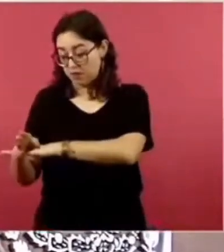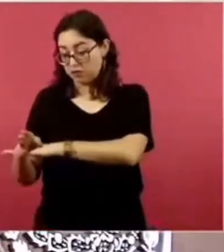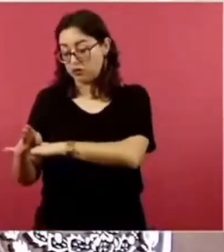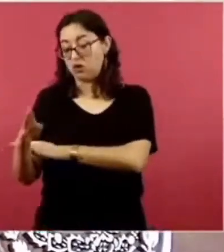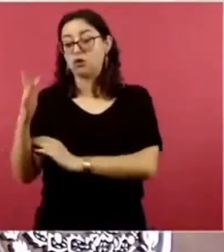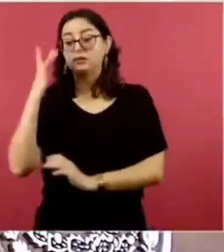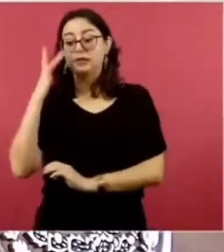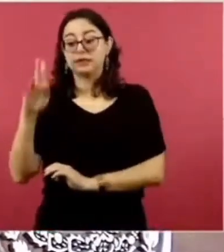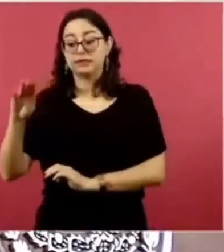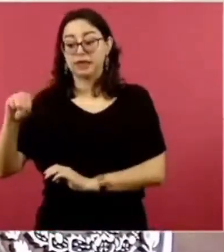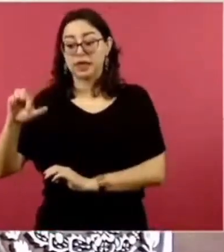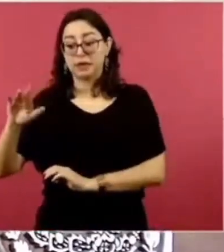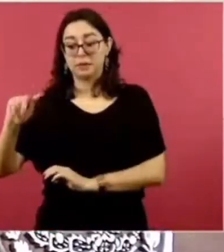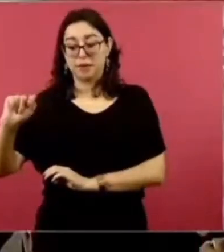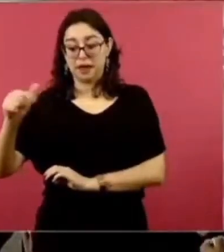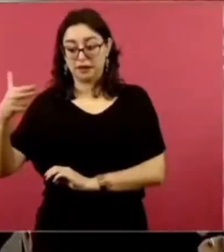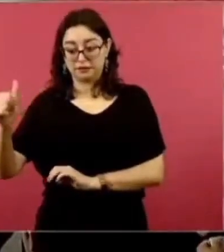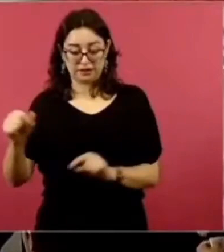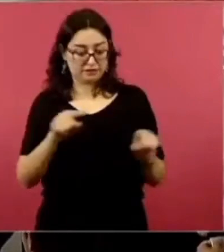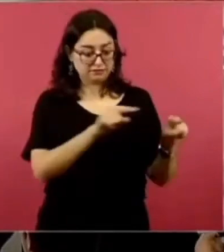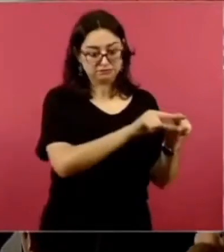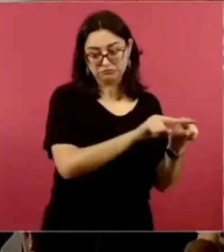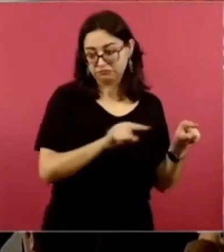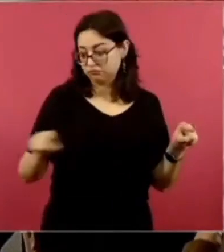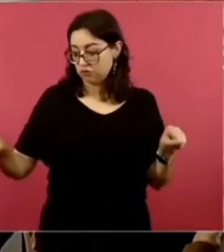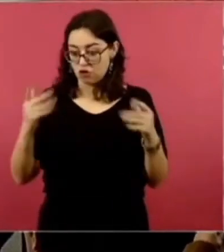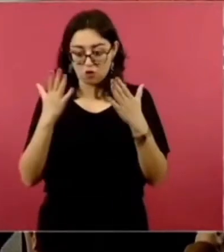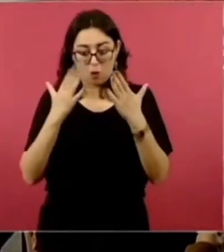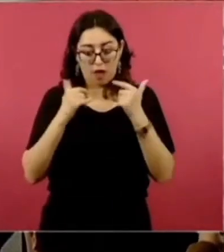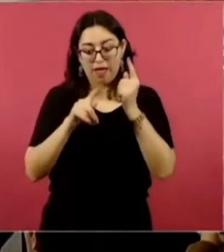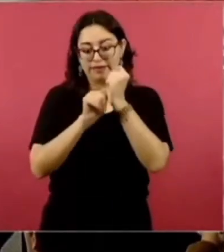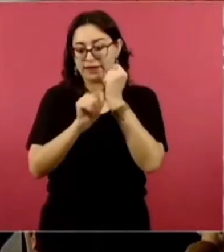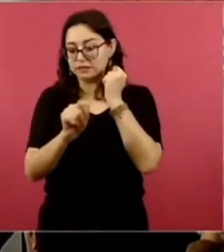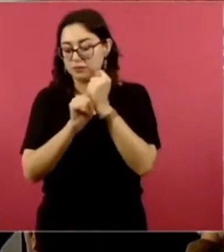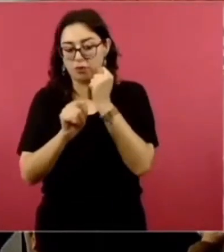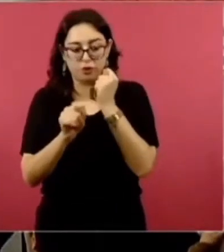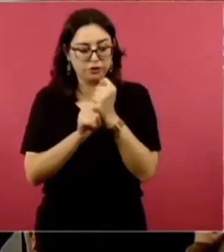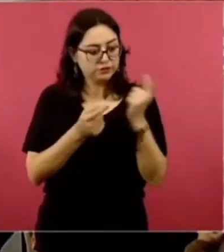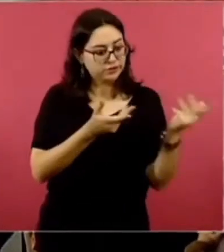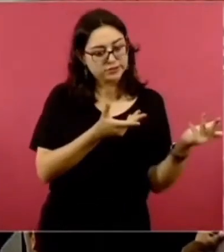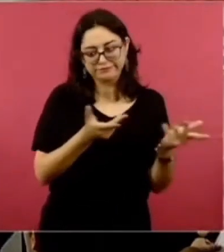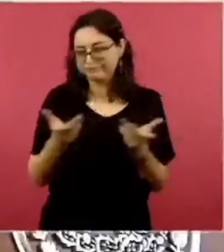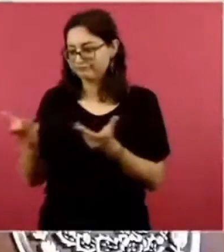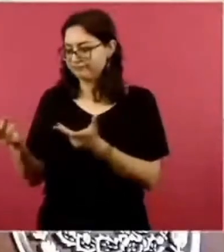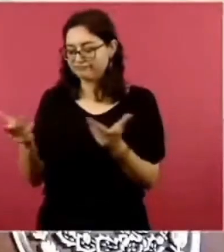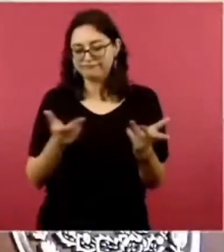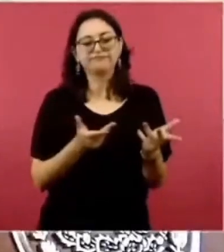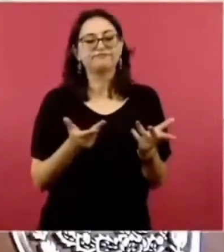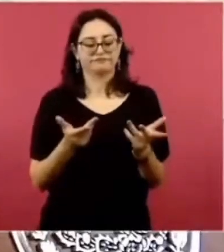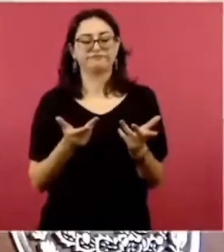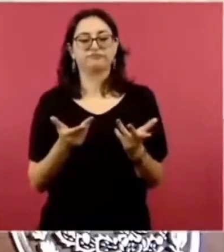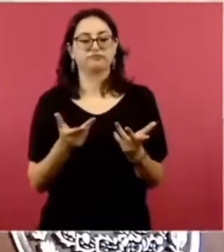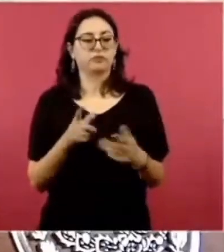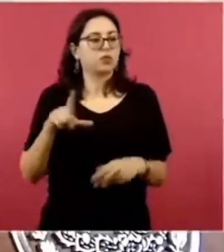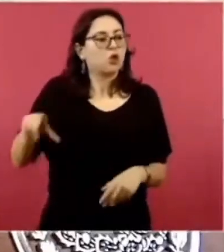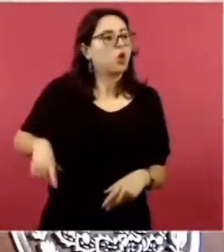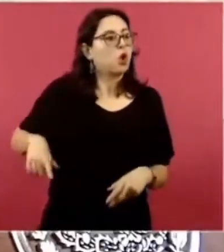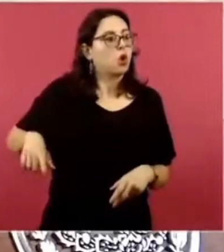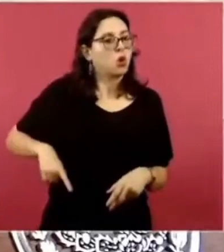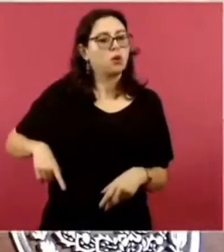de Santa Marta. Este proyecto lo hemos venido desarrollando en coordinación con el gobierno